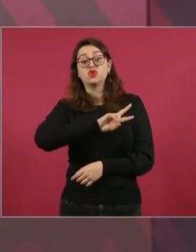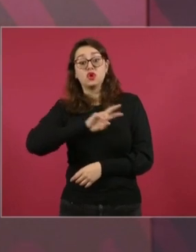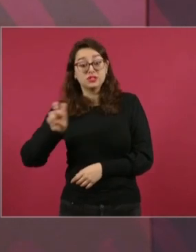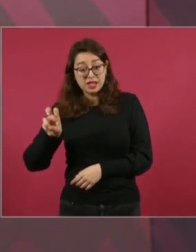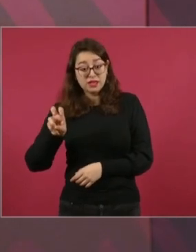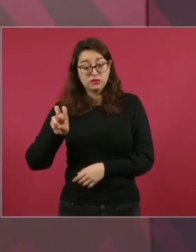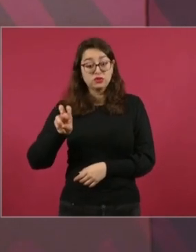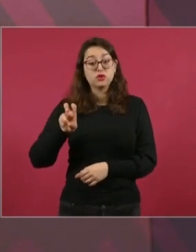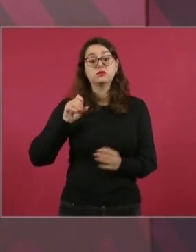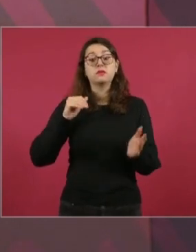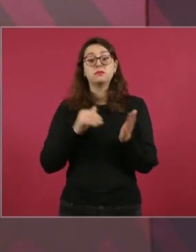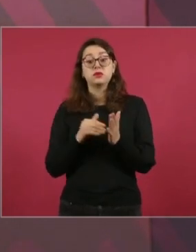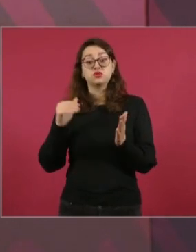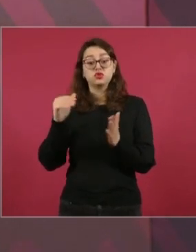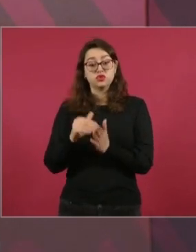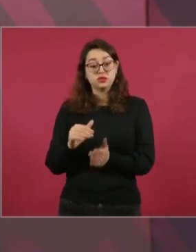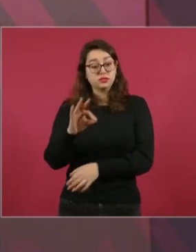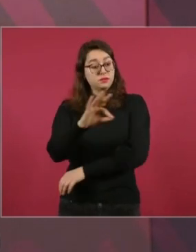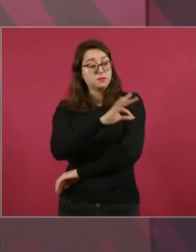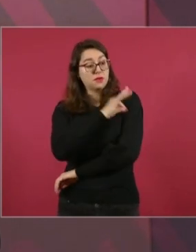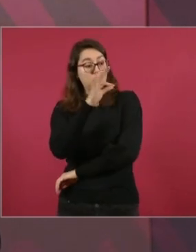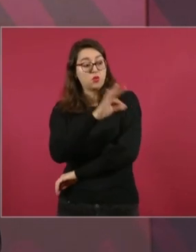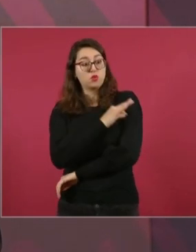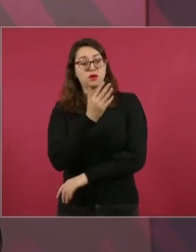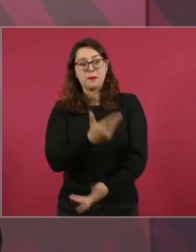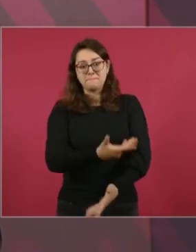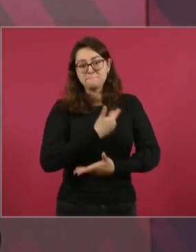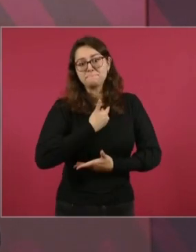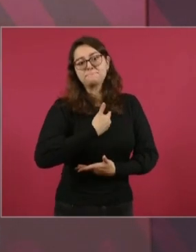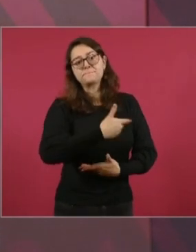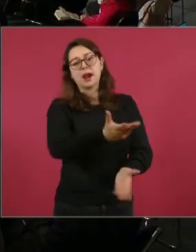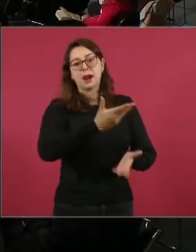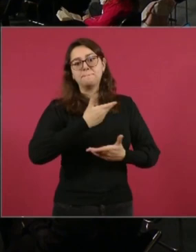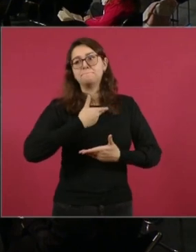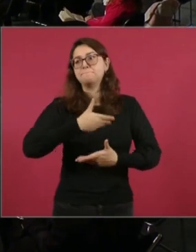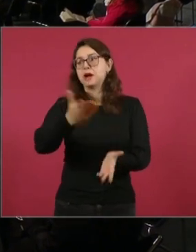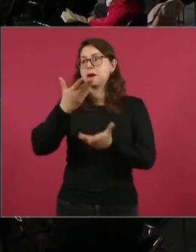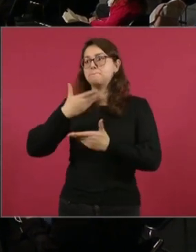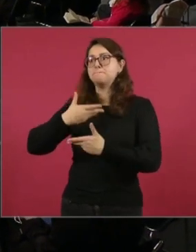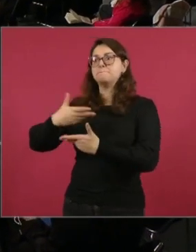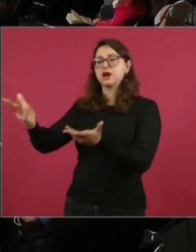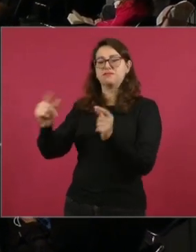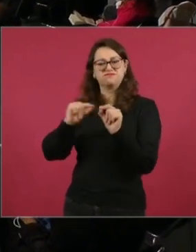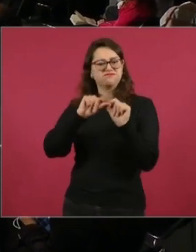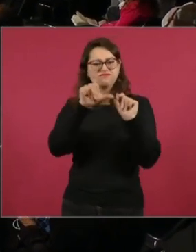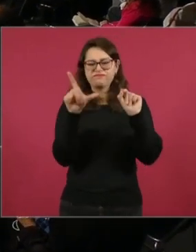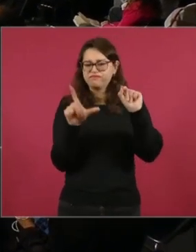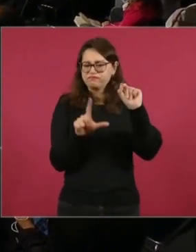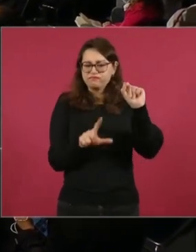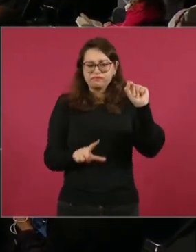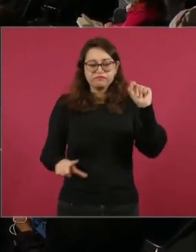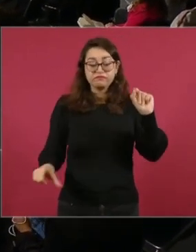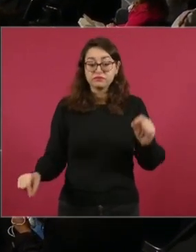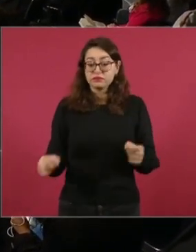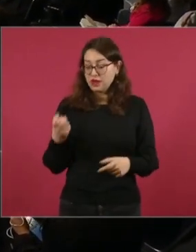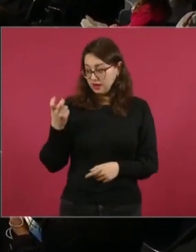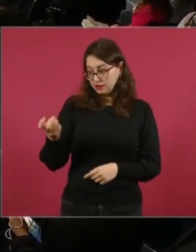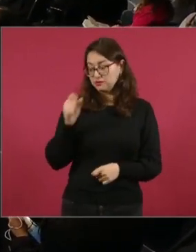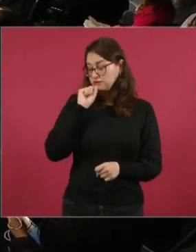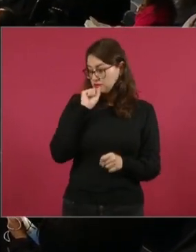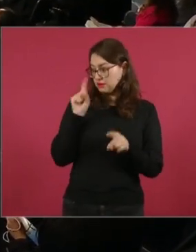millones de dosis de vacunas por todo el país cuando la pandemia, en fin,